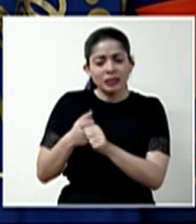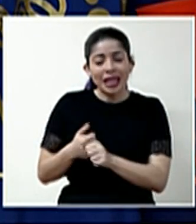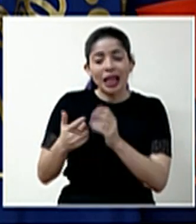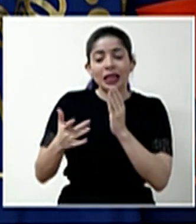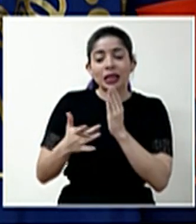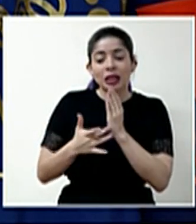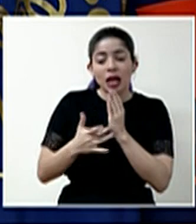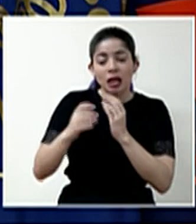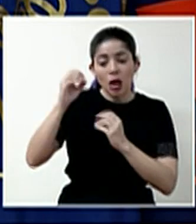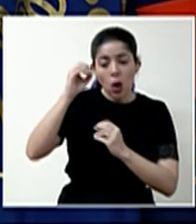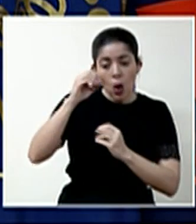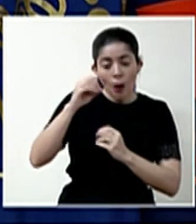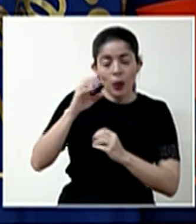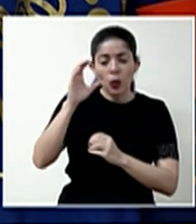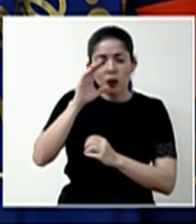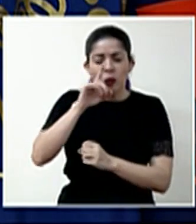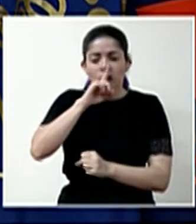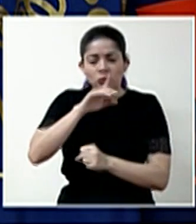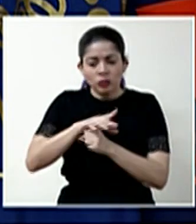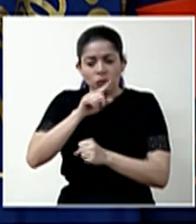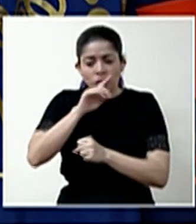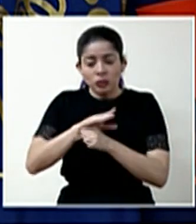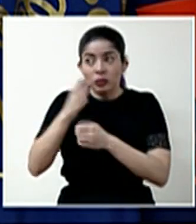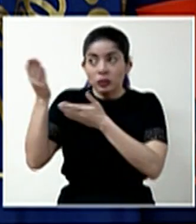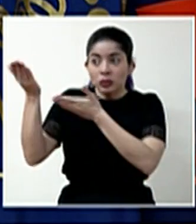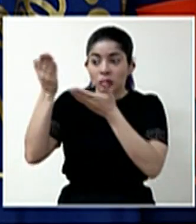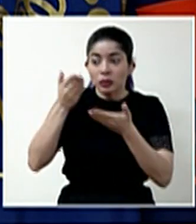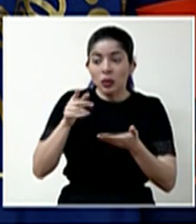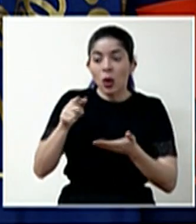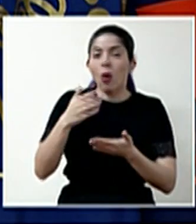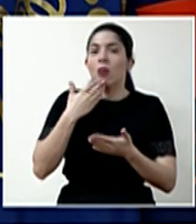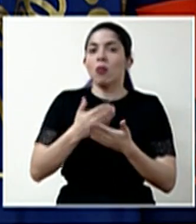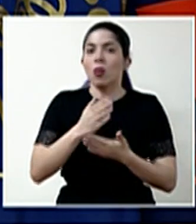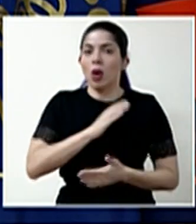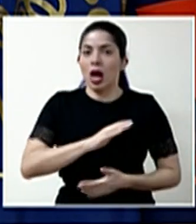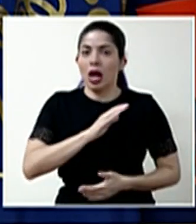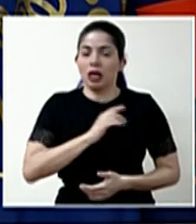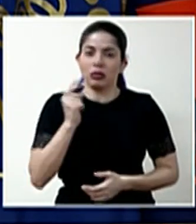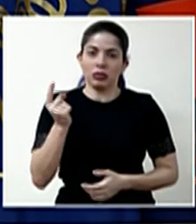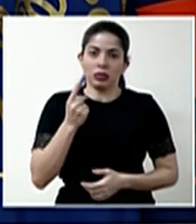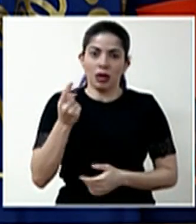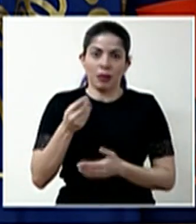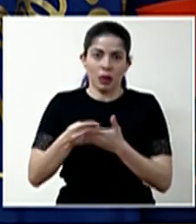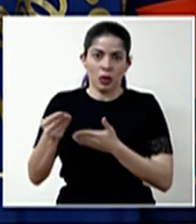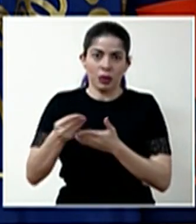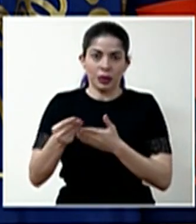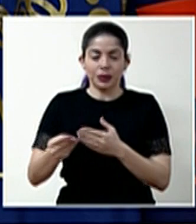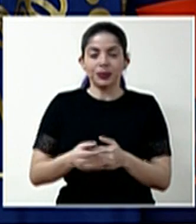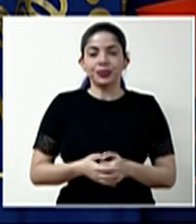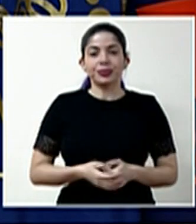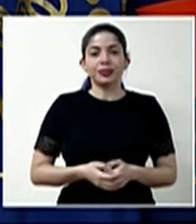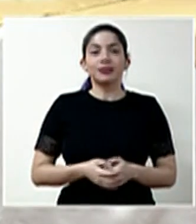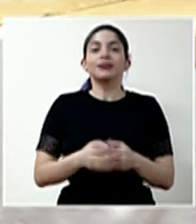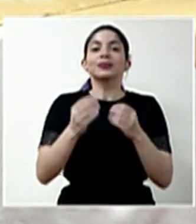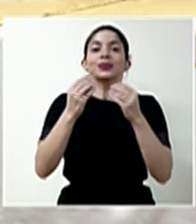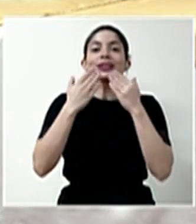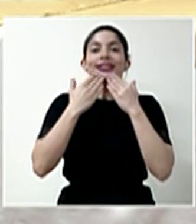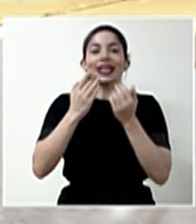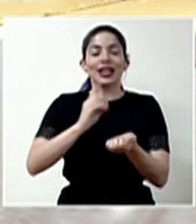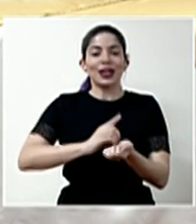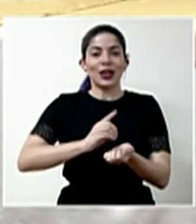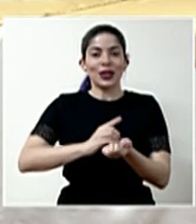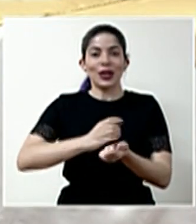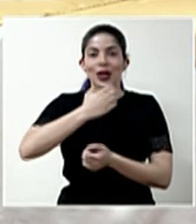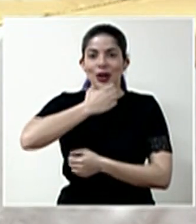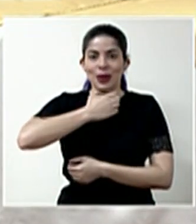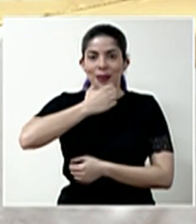técnicos que garanticen la buena calidad de los productos que se adquieran. Muchas gracias doctor